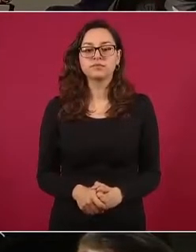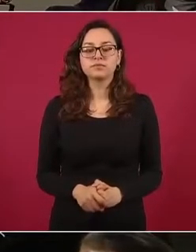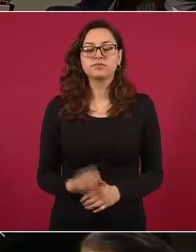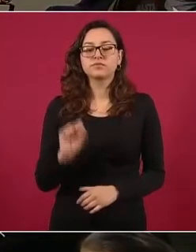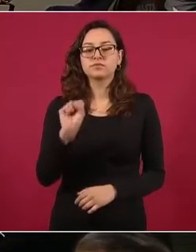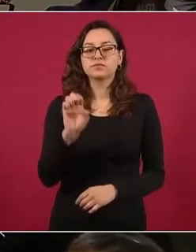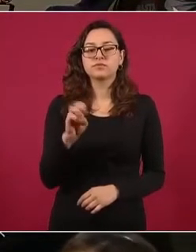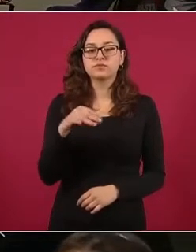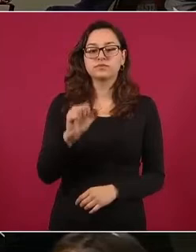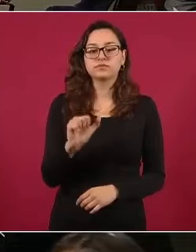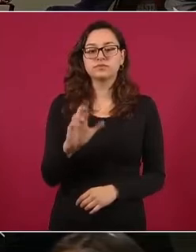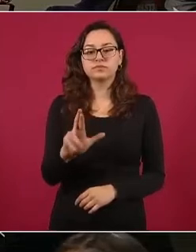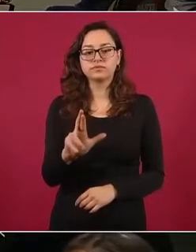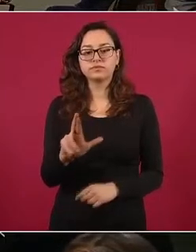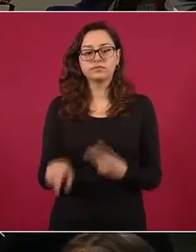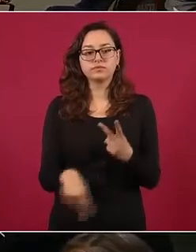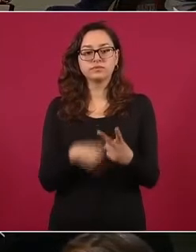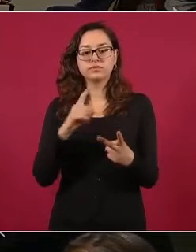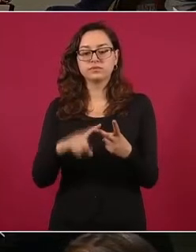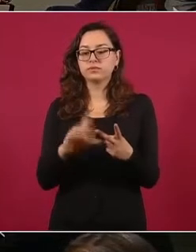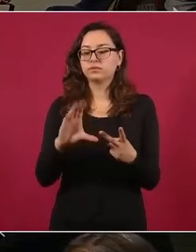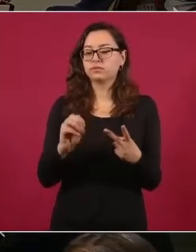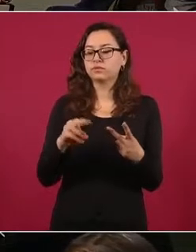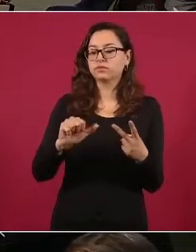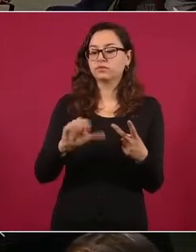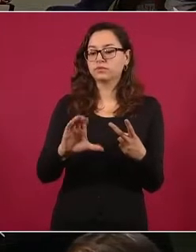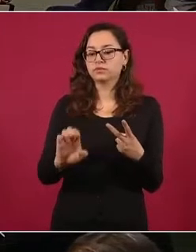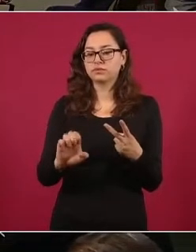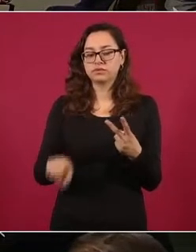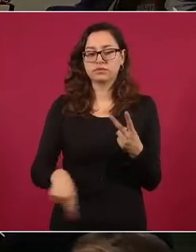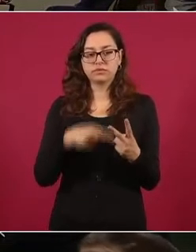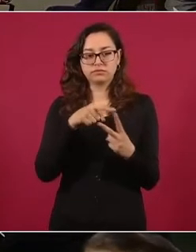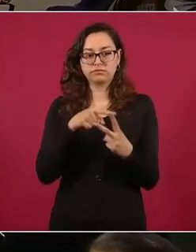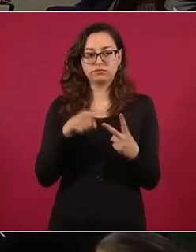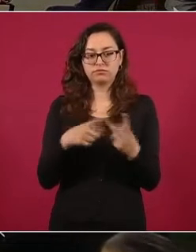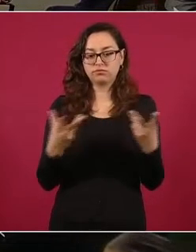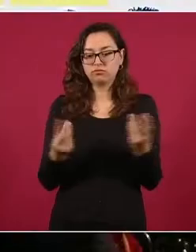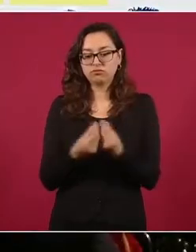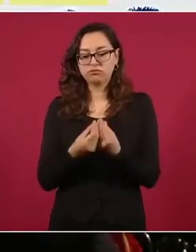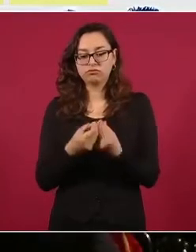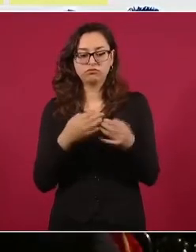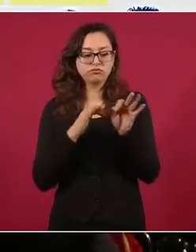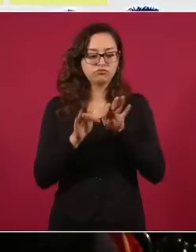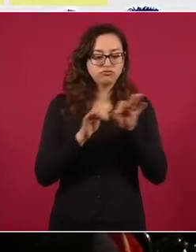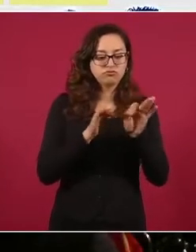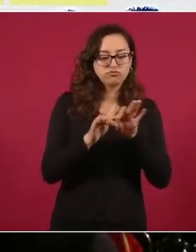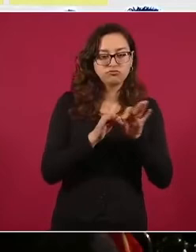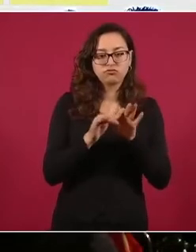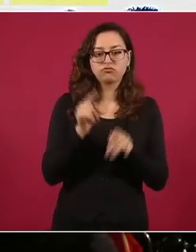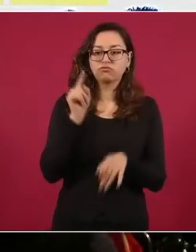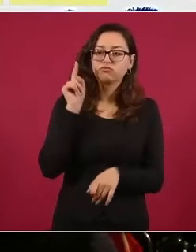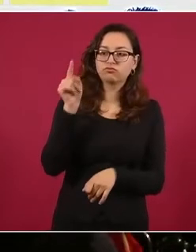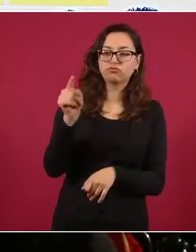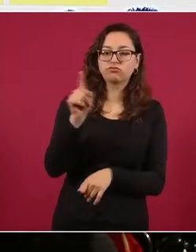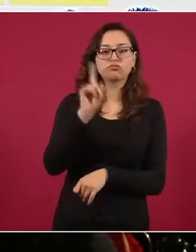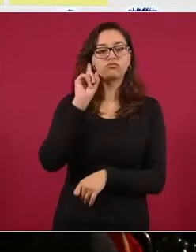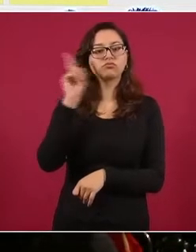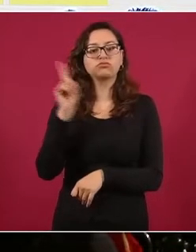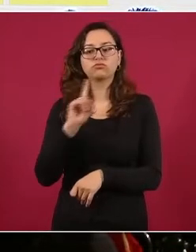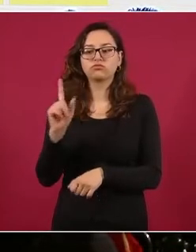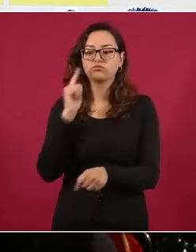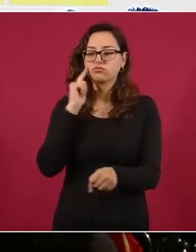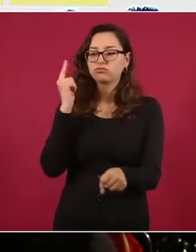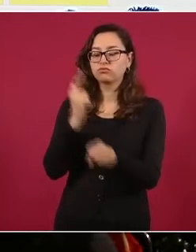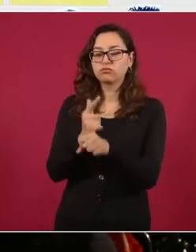Marina, en coordinación con la CONACE, en el estado de Zacatecas, fueron detenidos en flagrancia dos